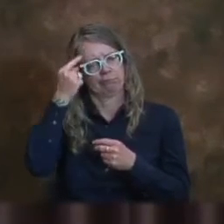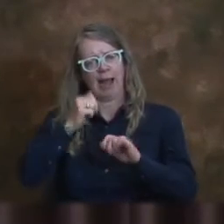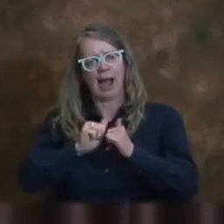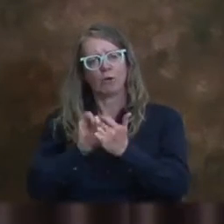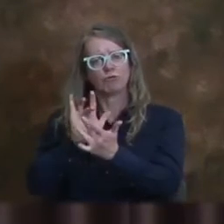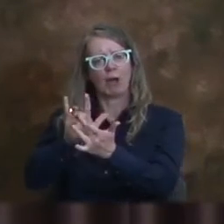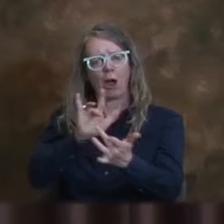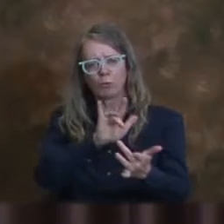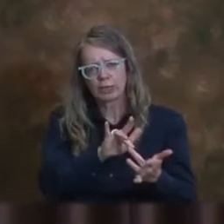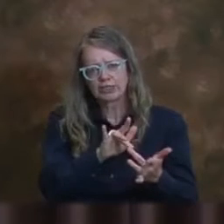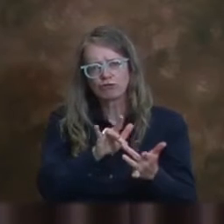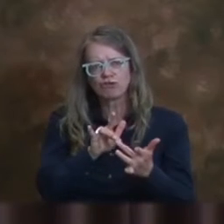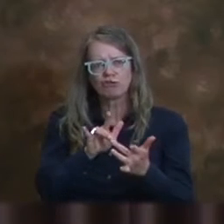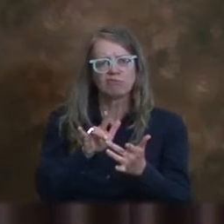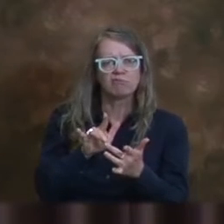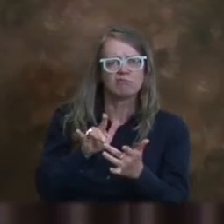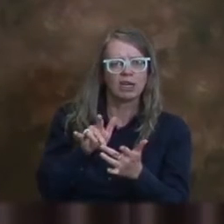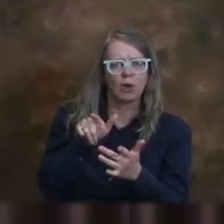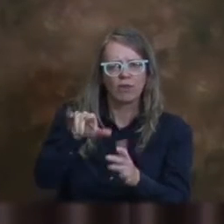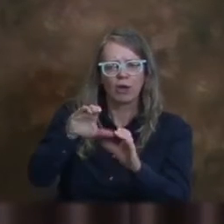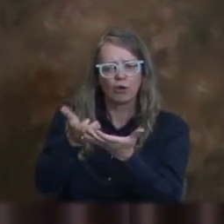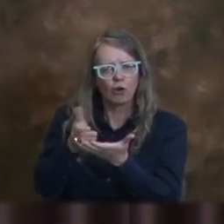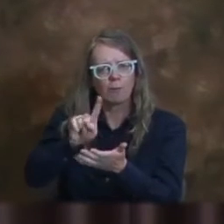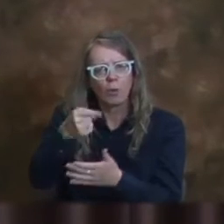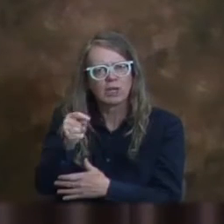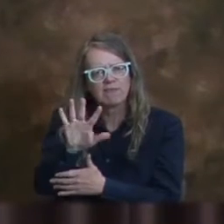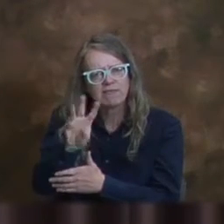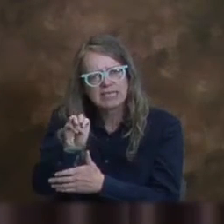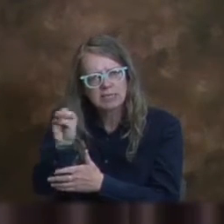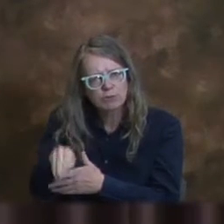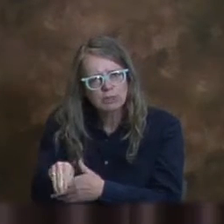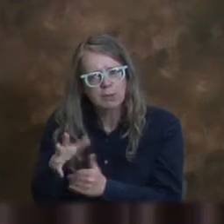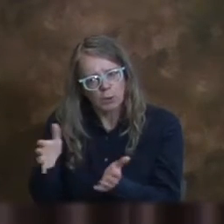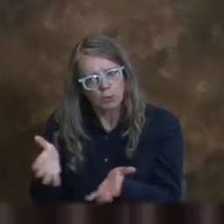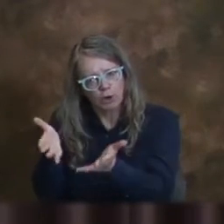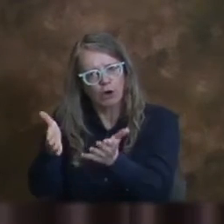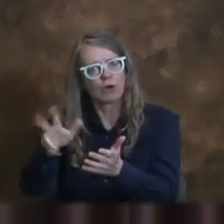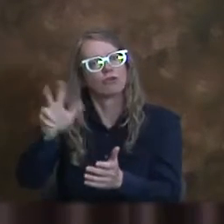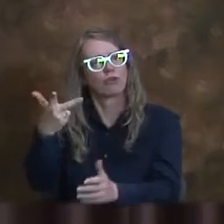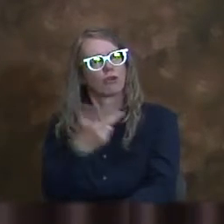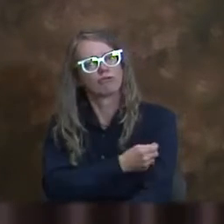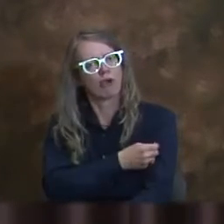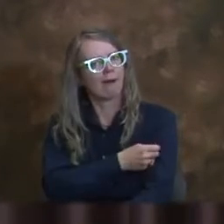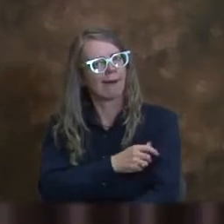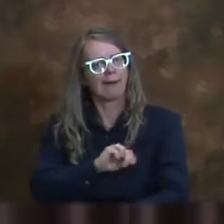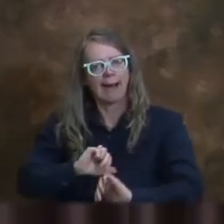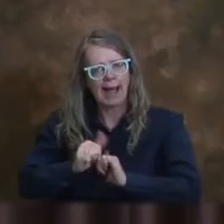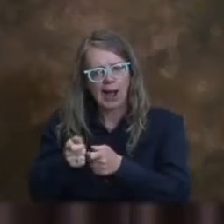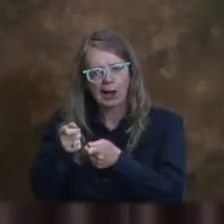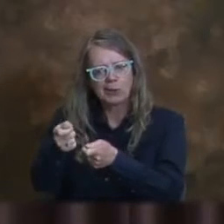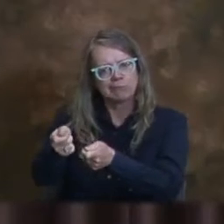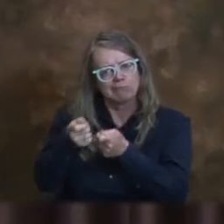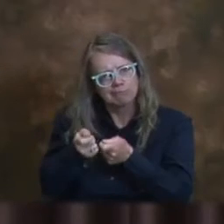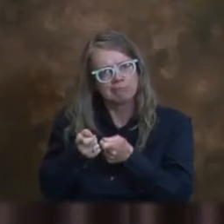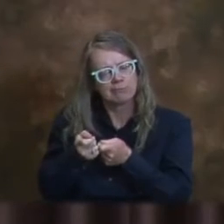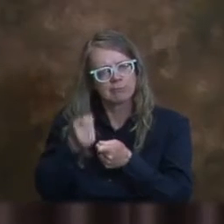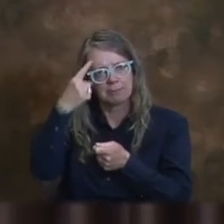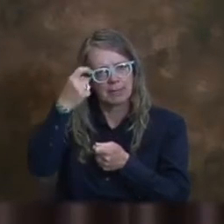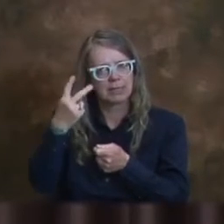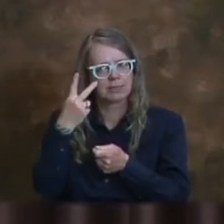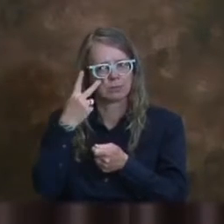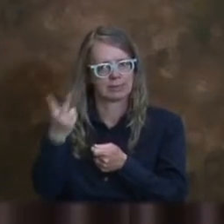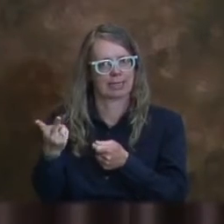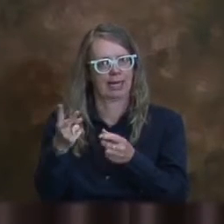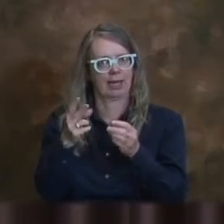pregunto si hay cualquier cosa que podamos hacer para subir la motivación de esas personas para que tomen o